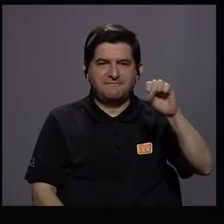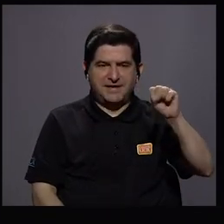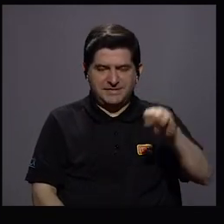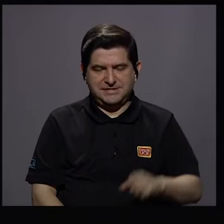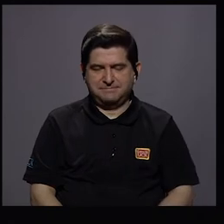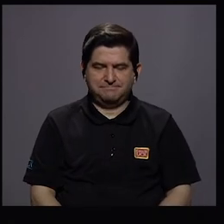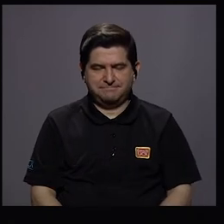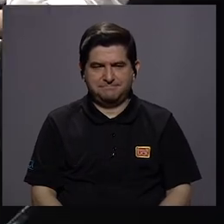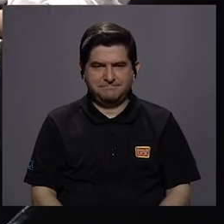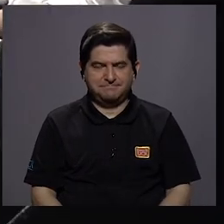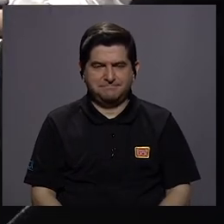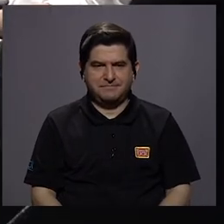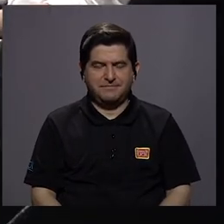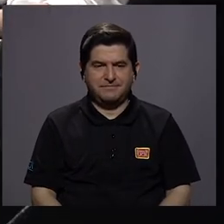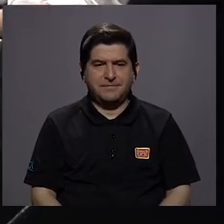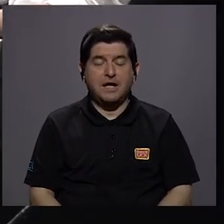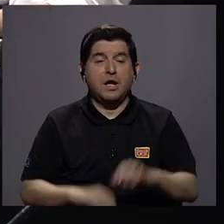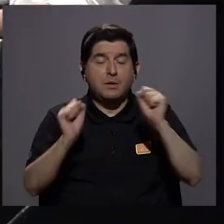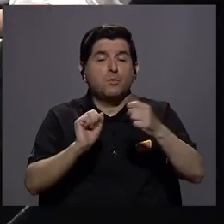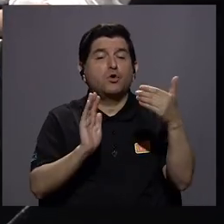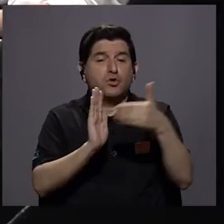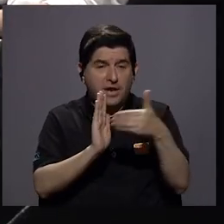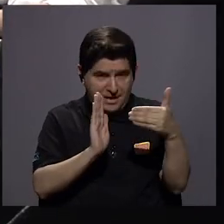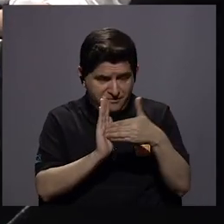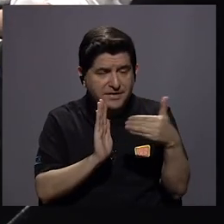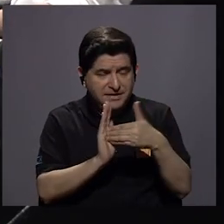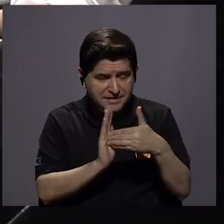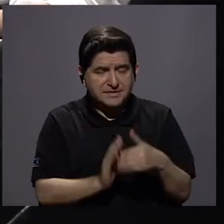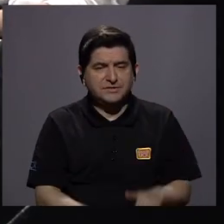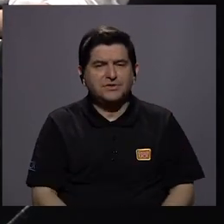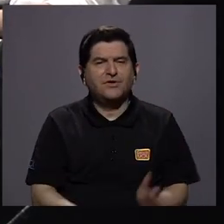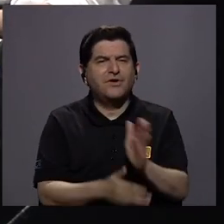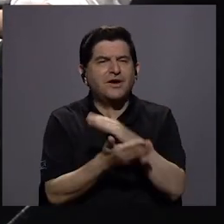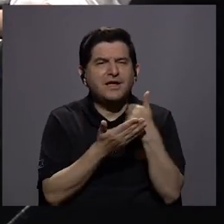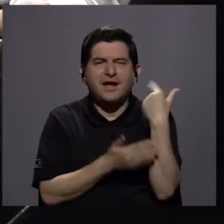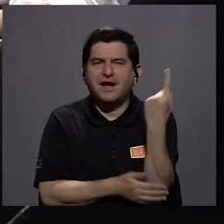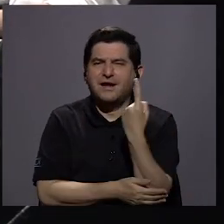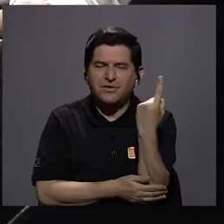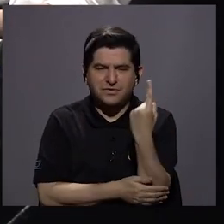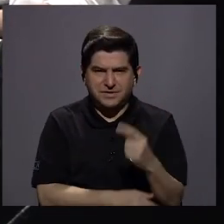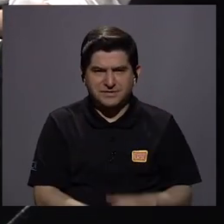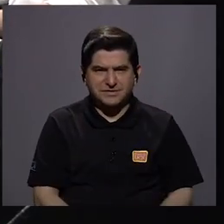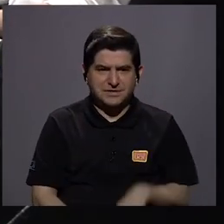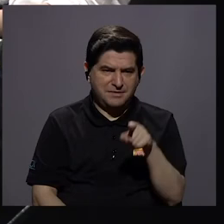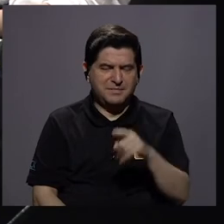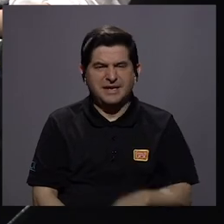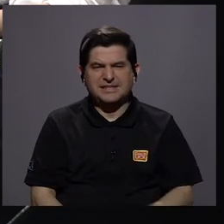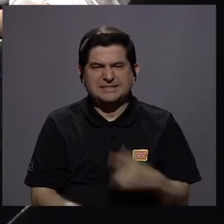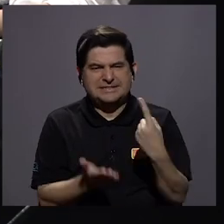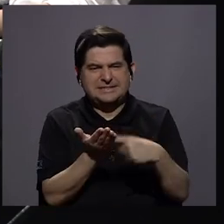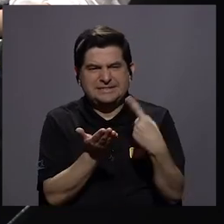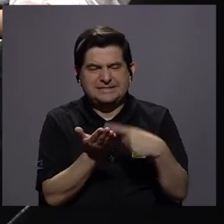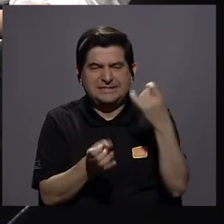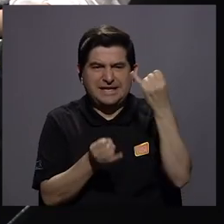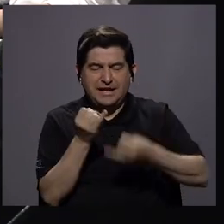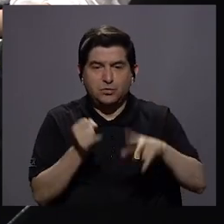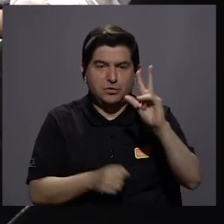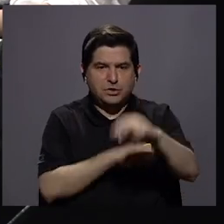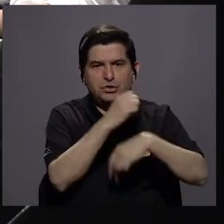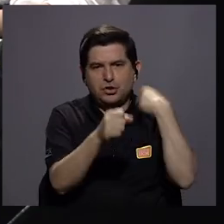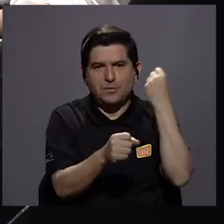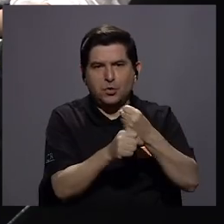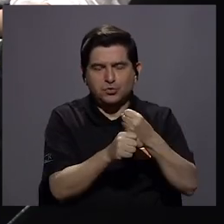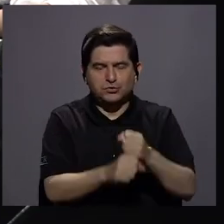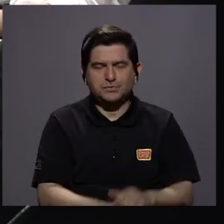Superior que podría haberse afectado y que ha sido siempre algo que ha estado bajo la picota en estos últimos tres